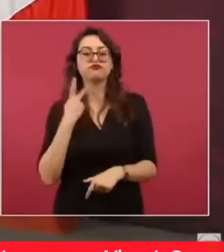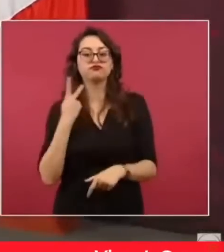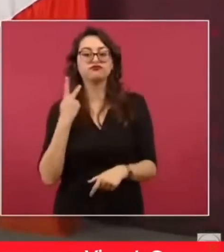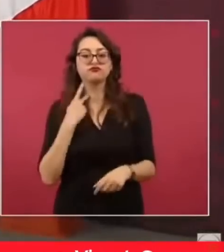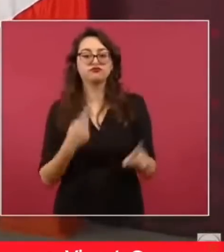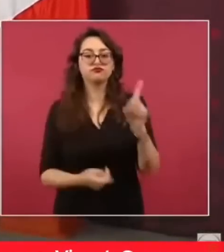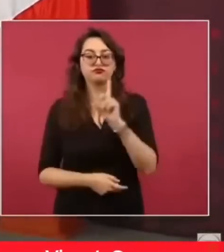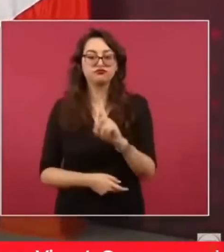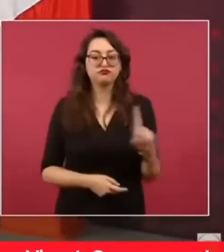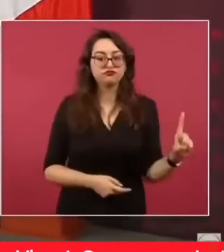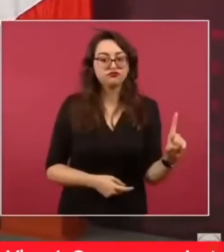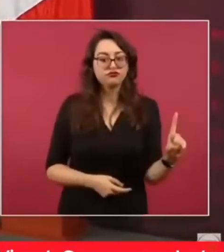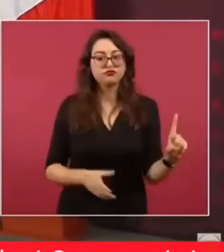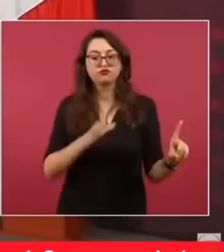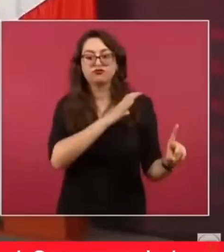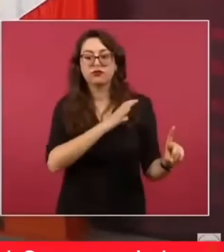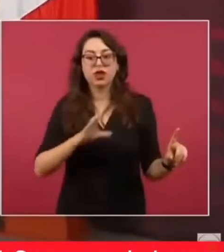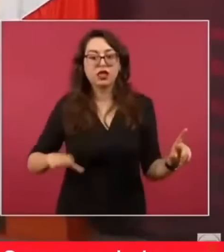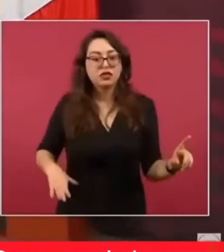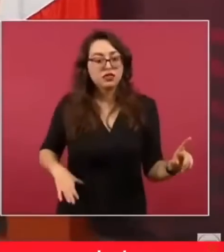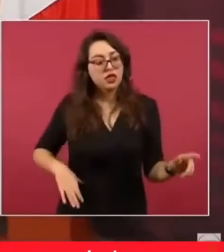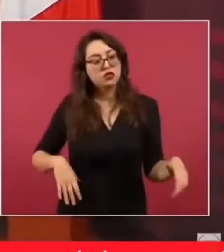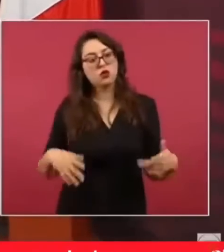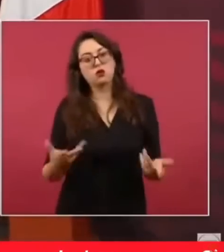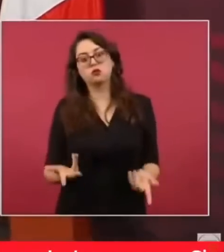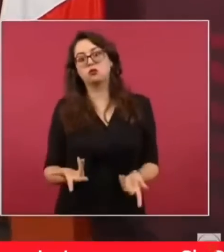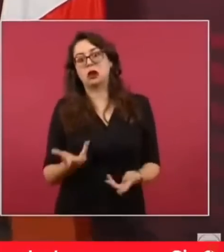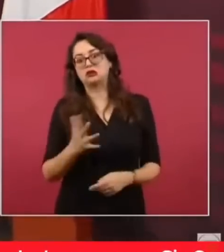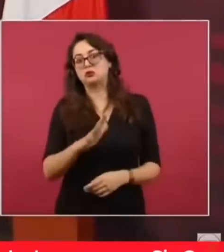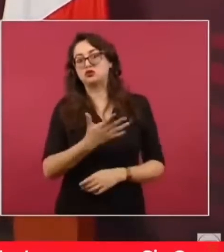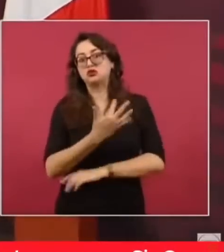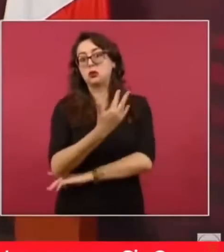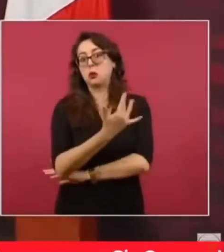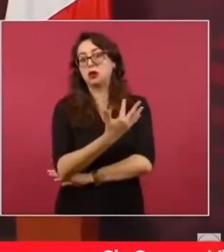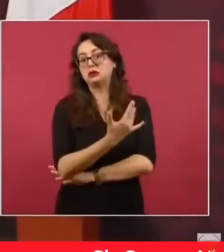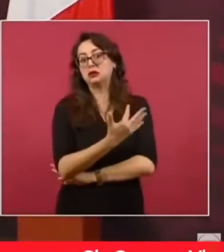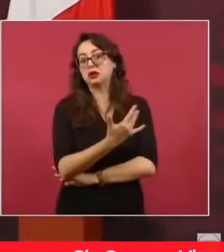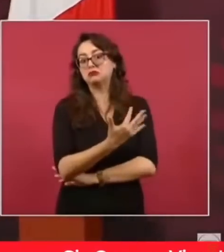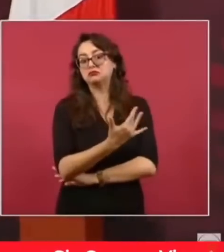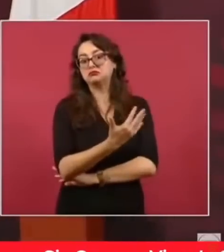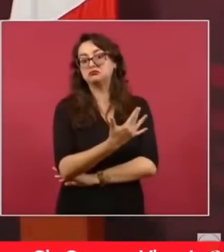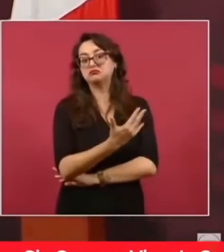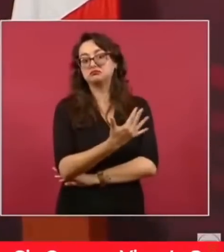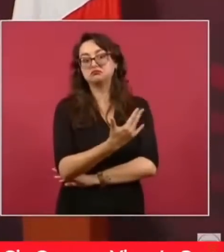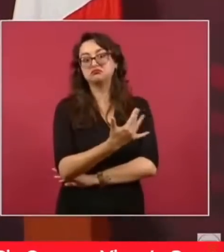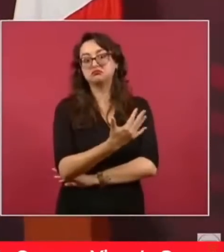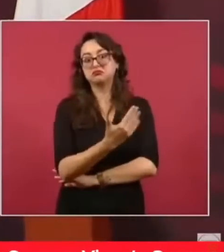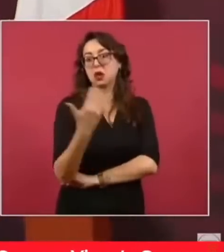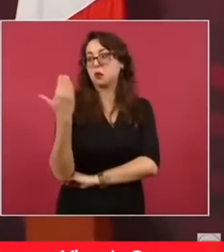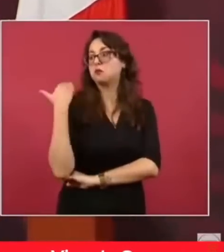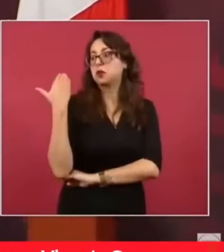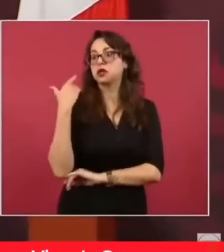50, recientemente